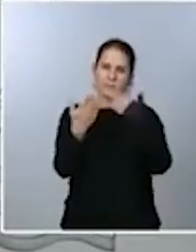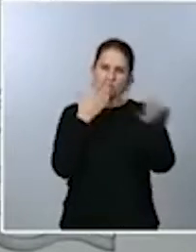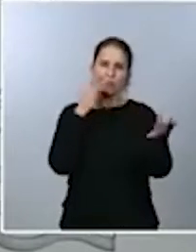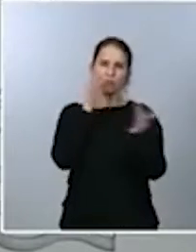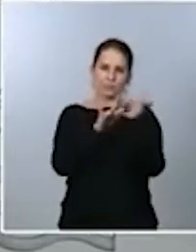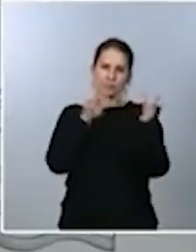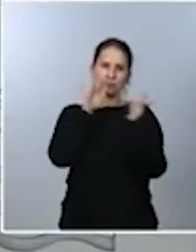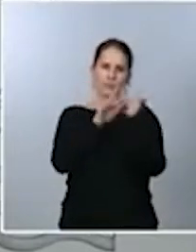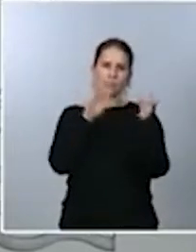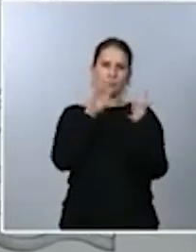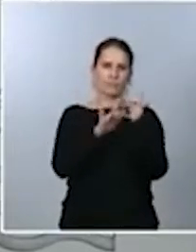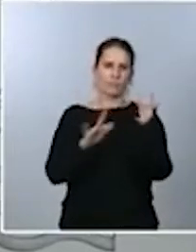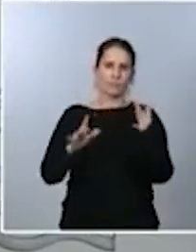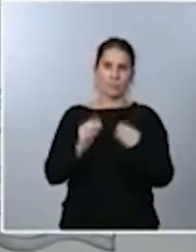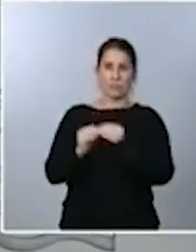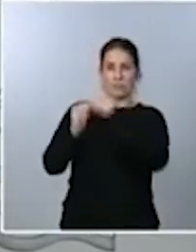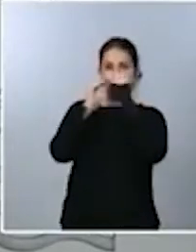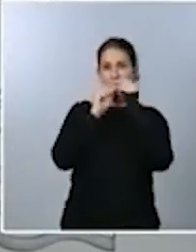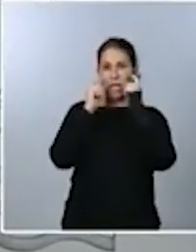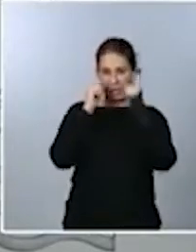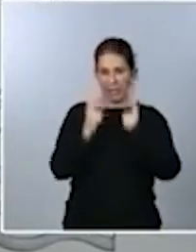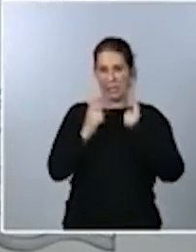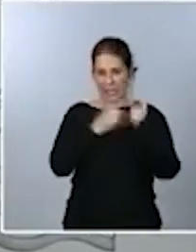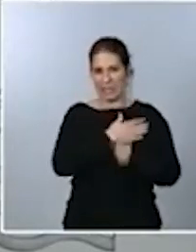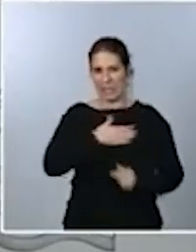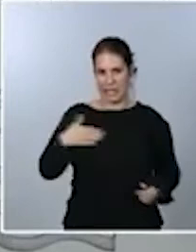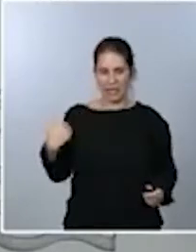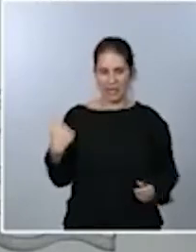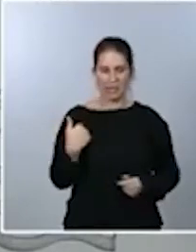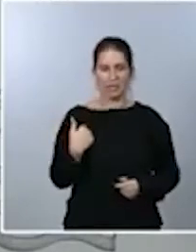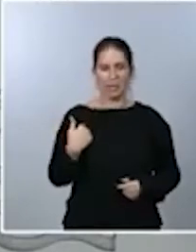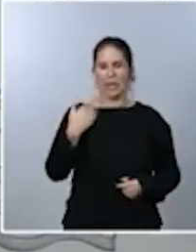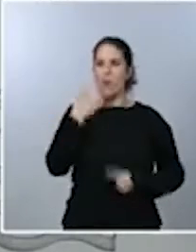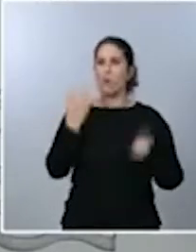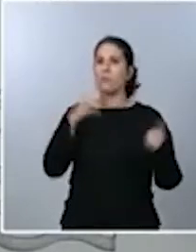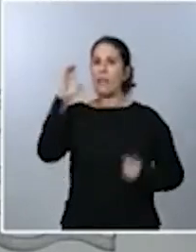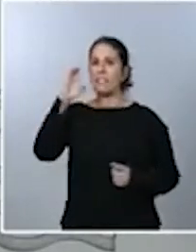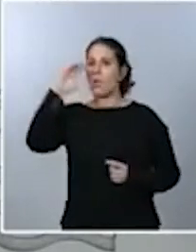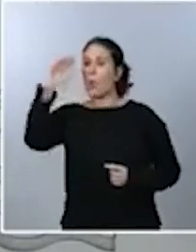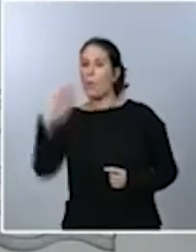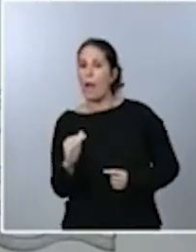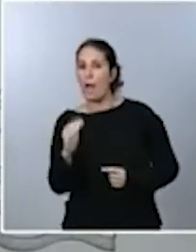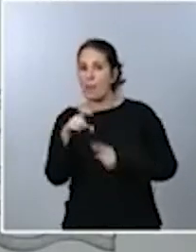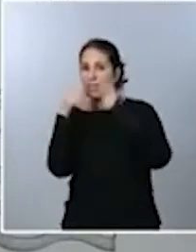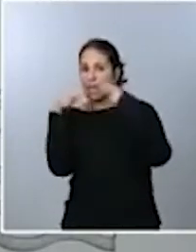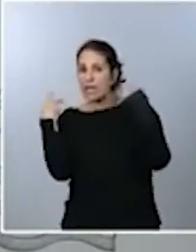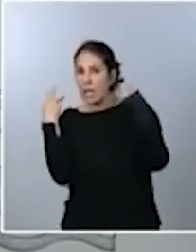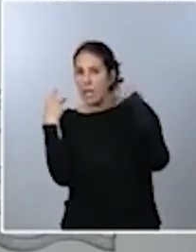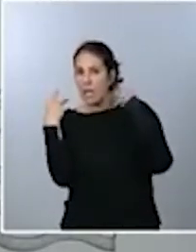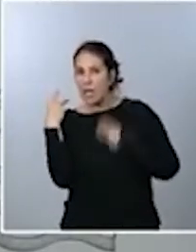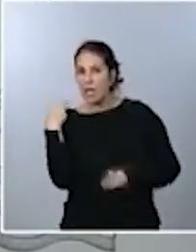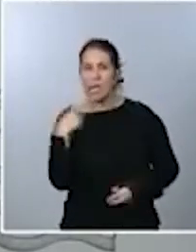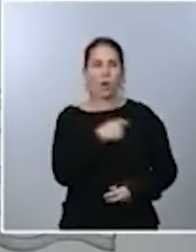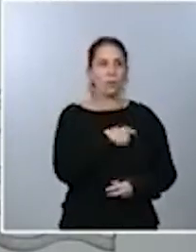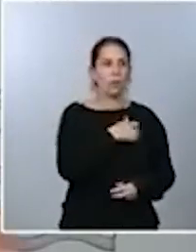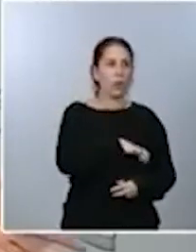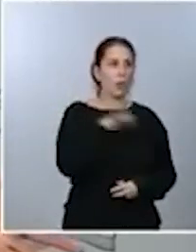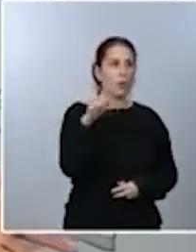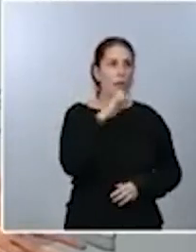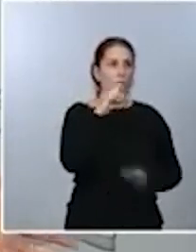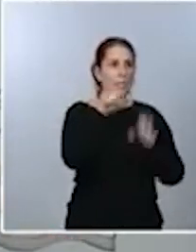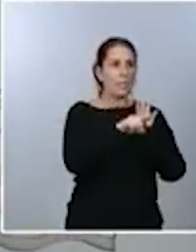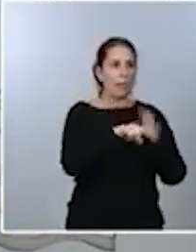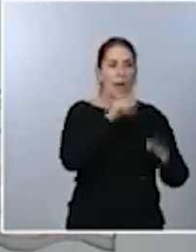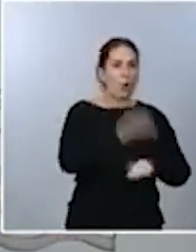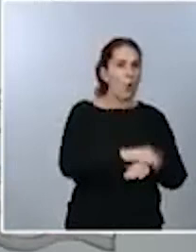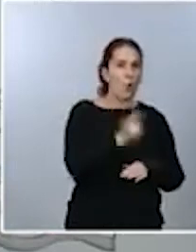que han bajado la mascarilla y la Comisión Europea no va a ser exigible el cumplimiento de la directiva, nos parece mucho